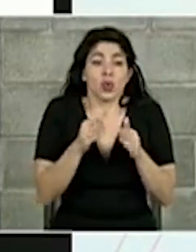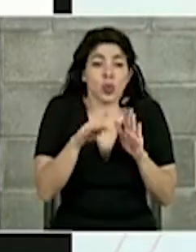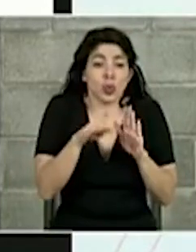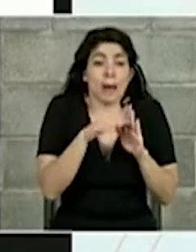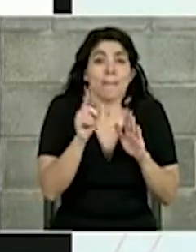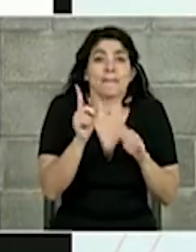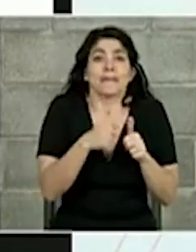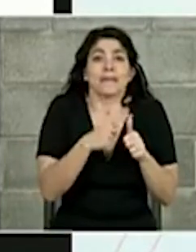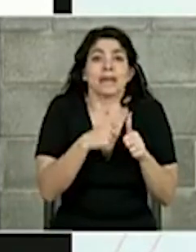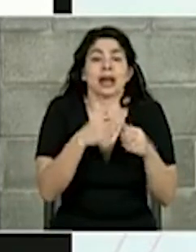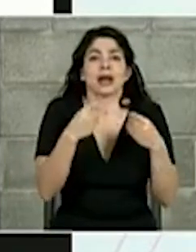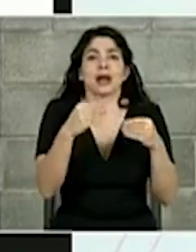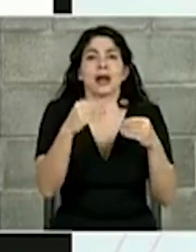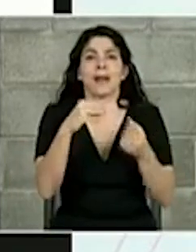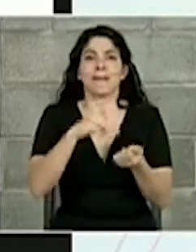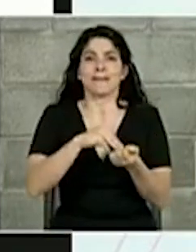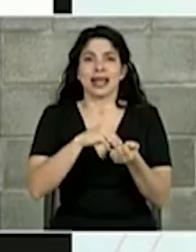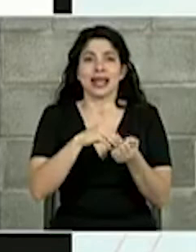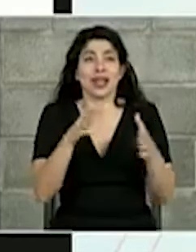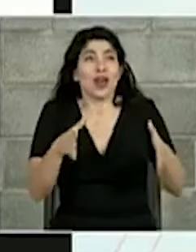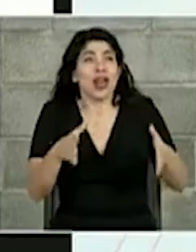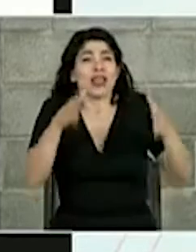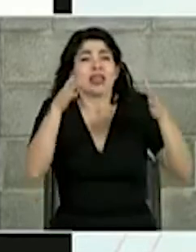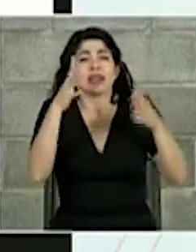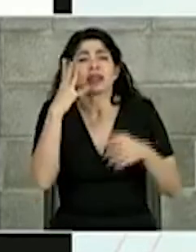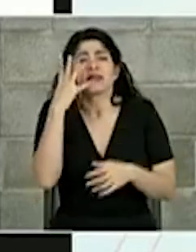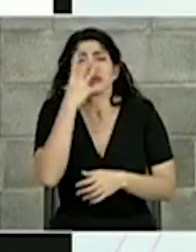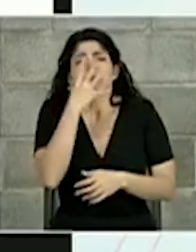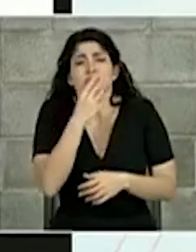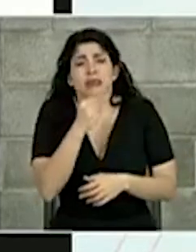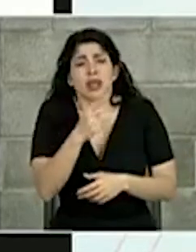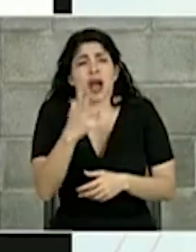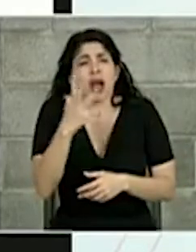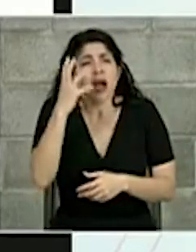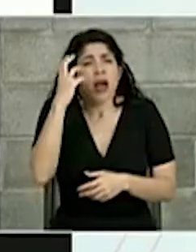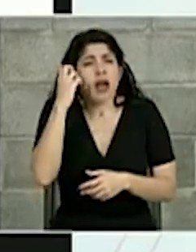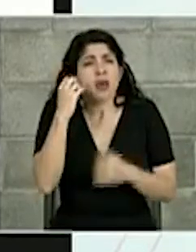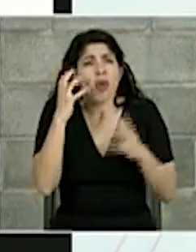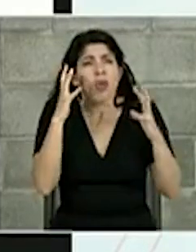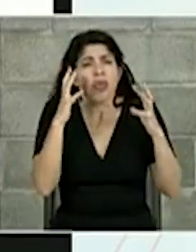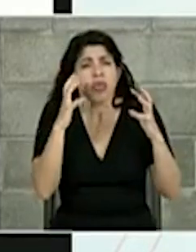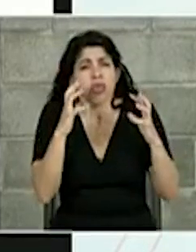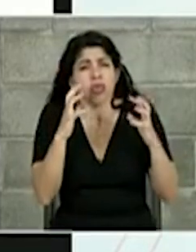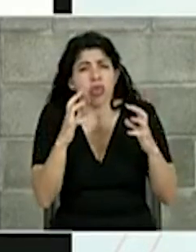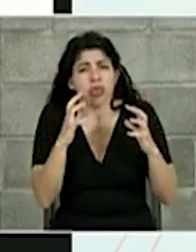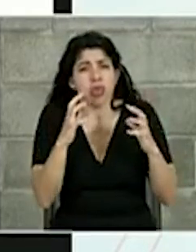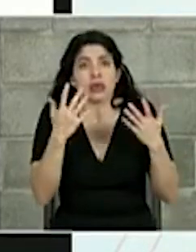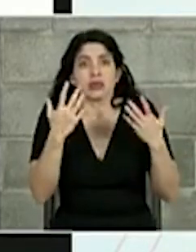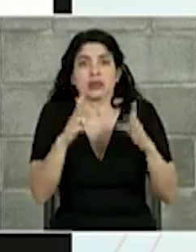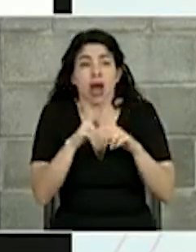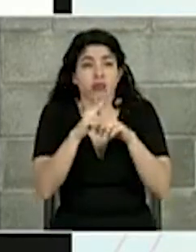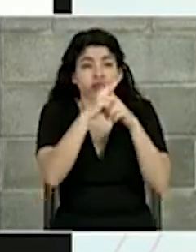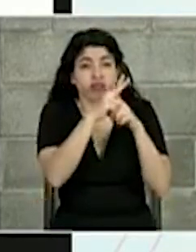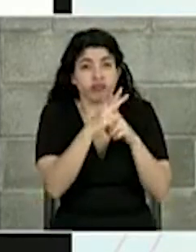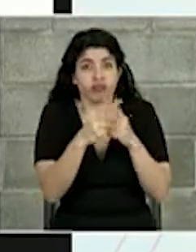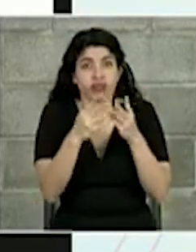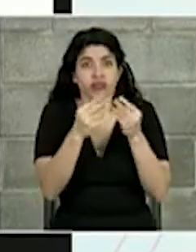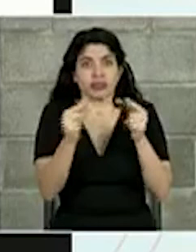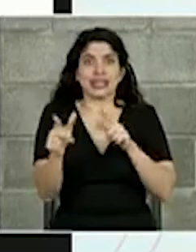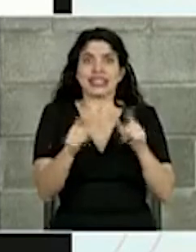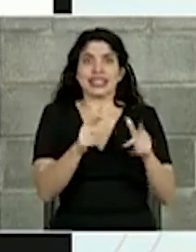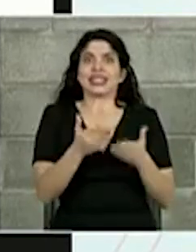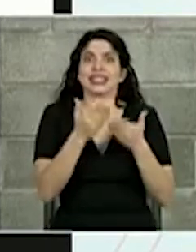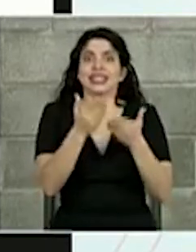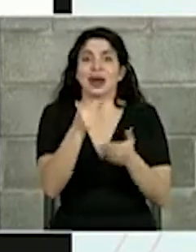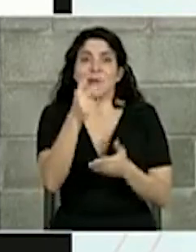dispensario médico, una edificación lindísima, patrimonial, que se estaba cayendo. Bueno, ya fue concluida y entregada, y como